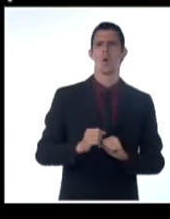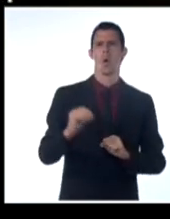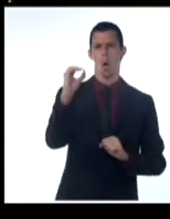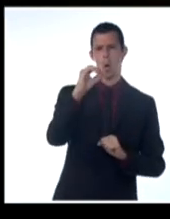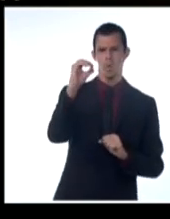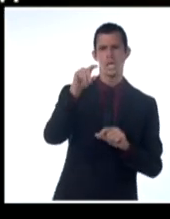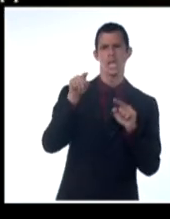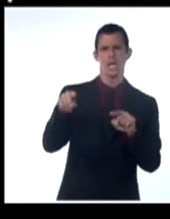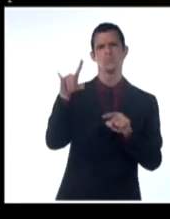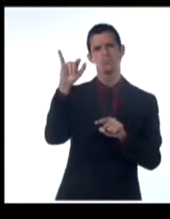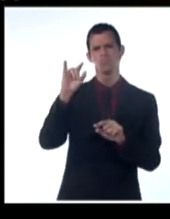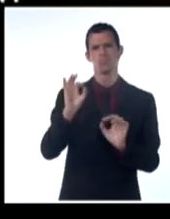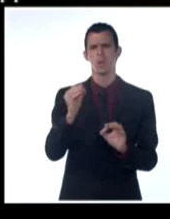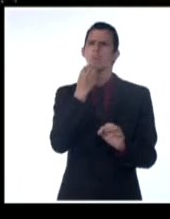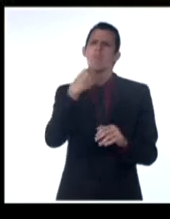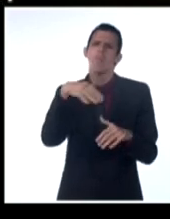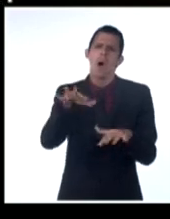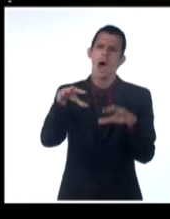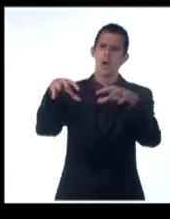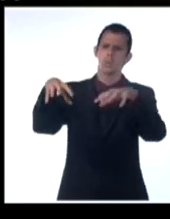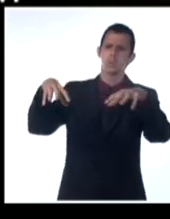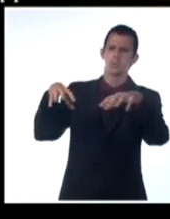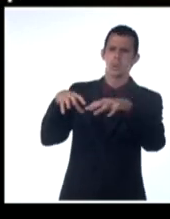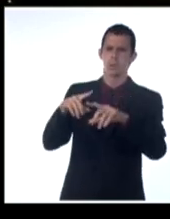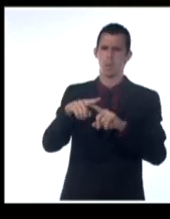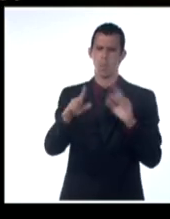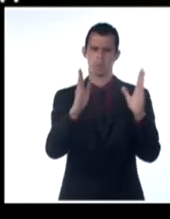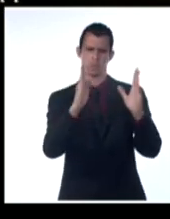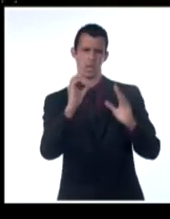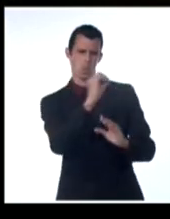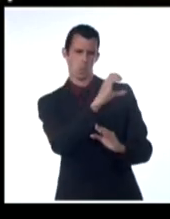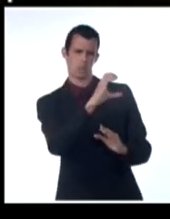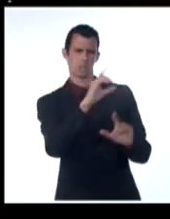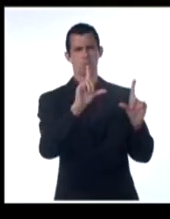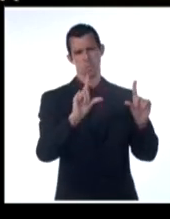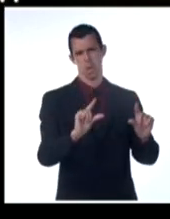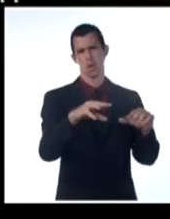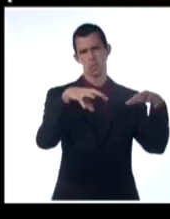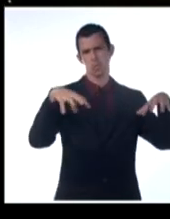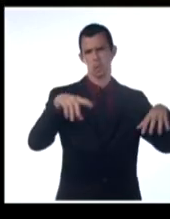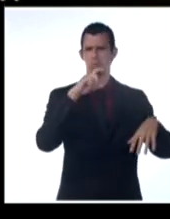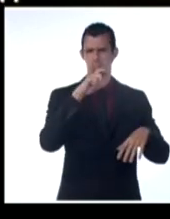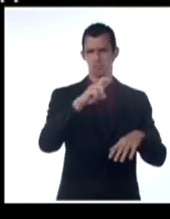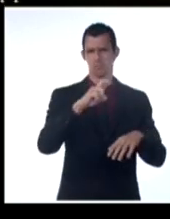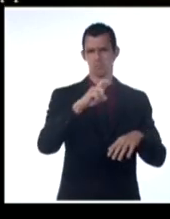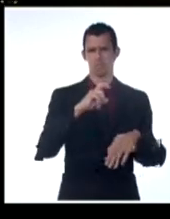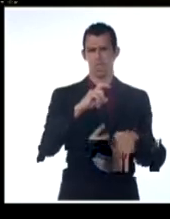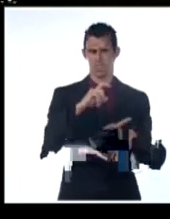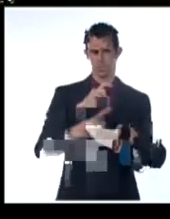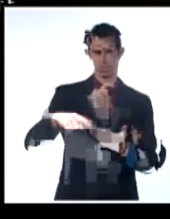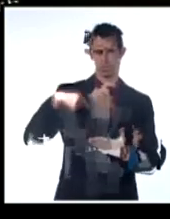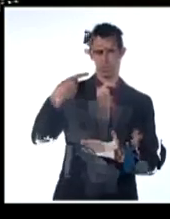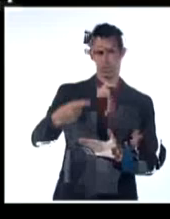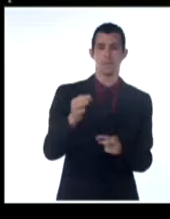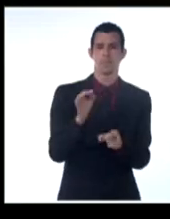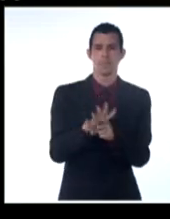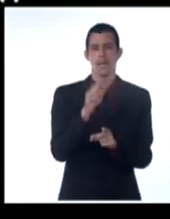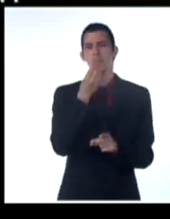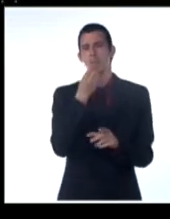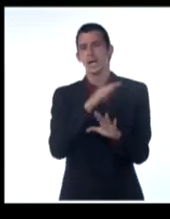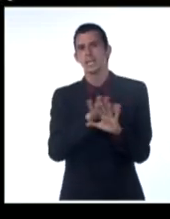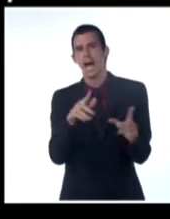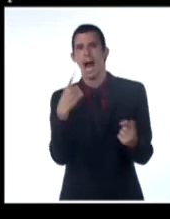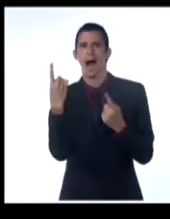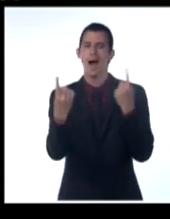región oriental, producto al viento del región nordeste, se incrementa la humedad ya comenzando la próxima semana en el occidente, por lo que pudiéramos tener también en el occidente y centro la